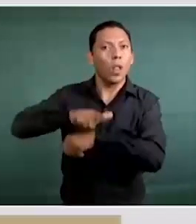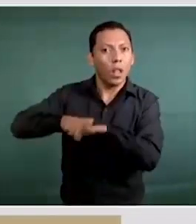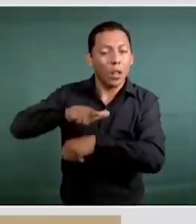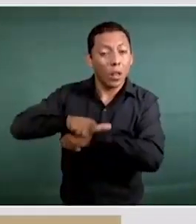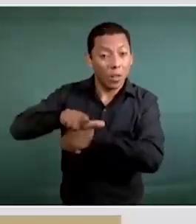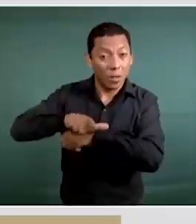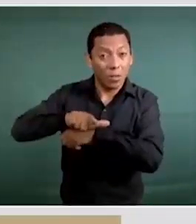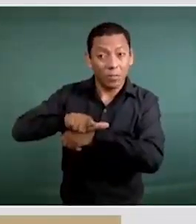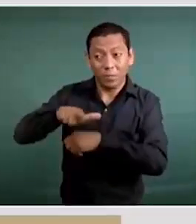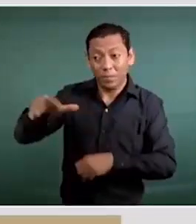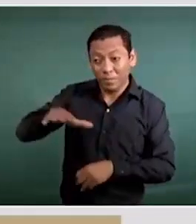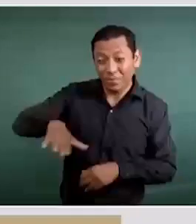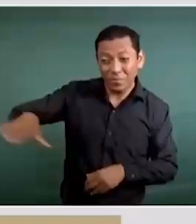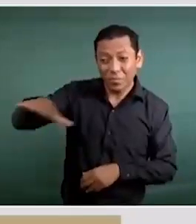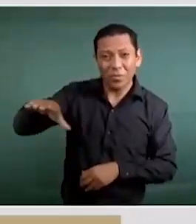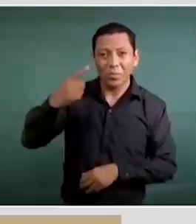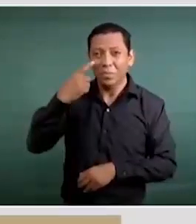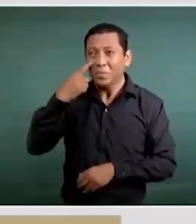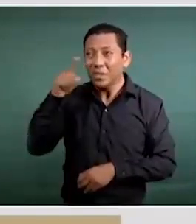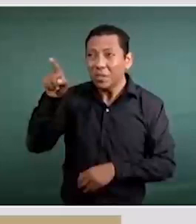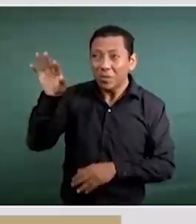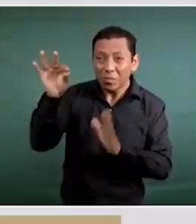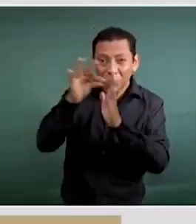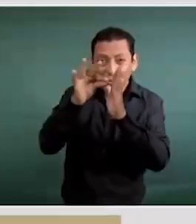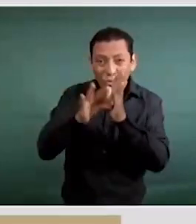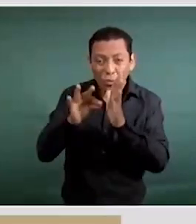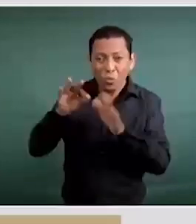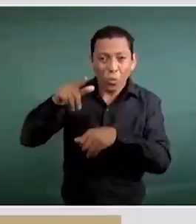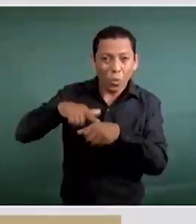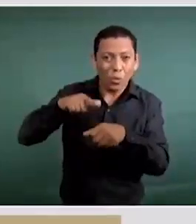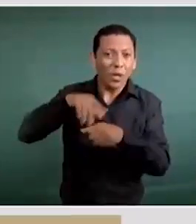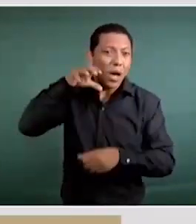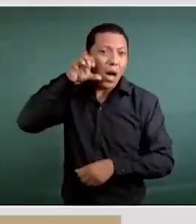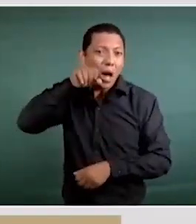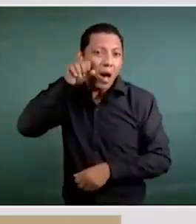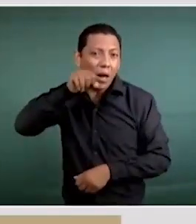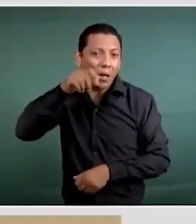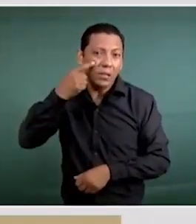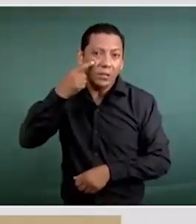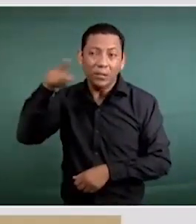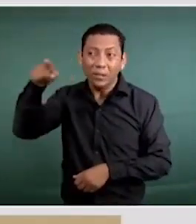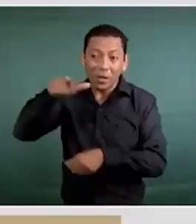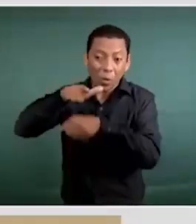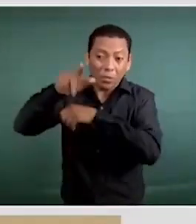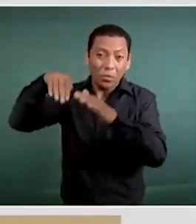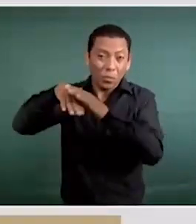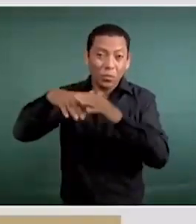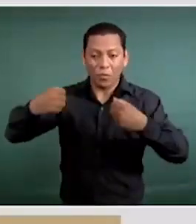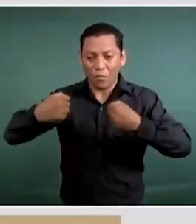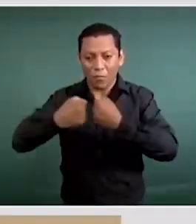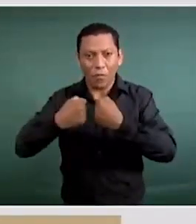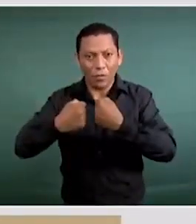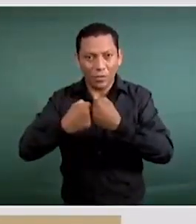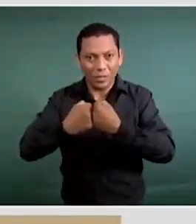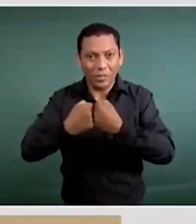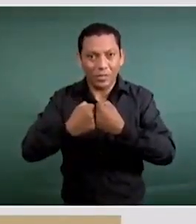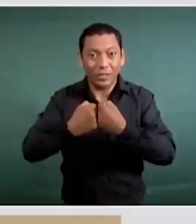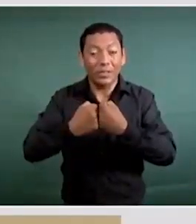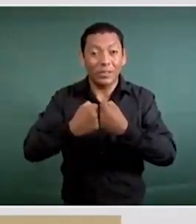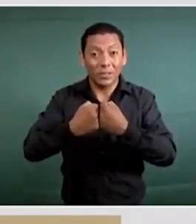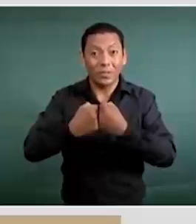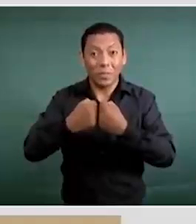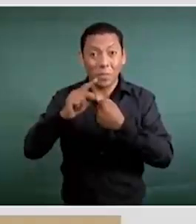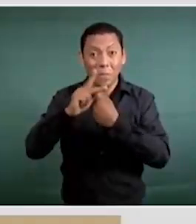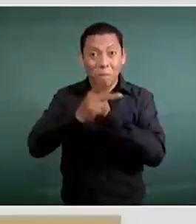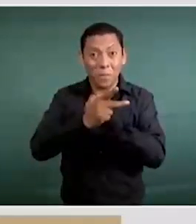son esos puntos color naranja, entra por Guatemala. Después, cuando entra a la frontera con nuestro país, ahí es cuando